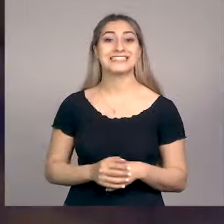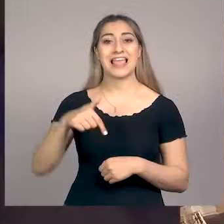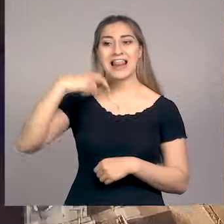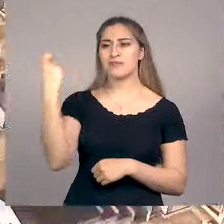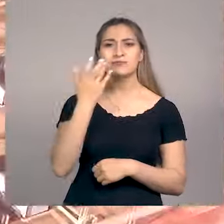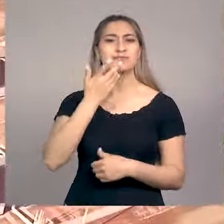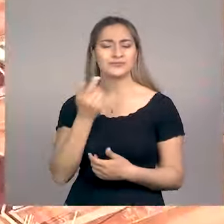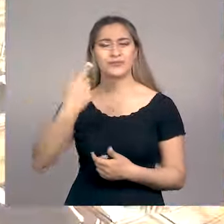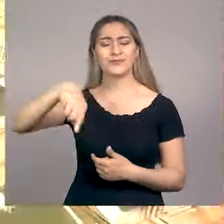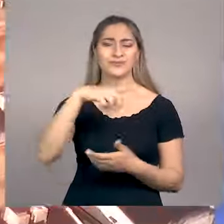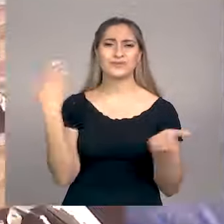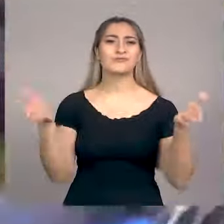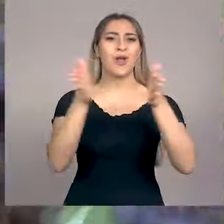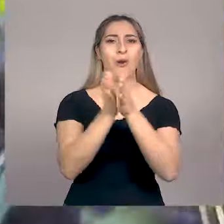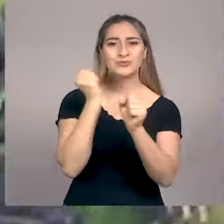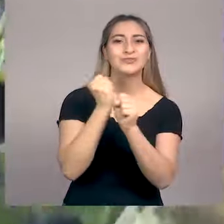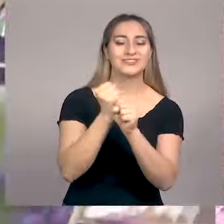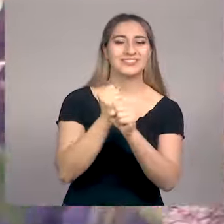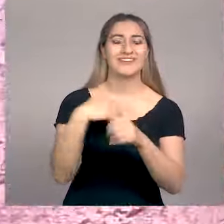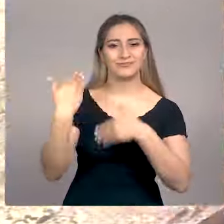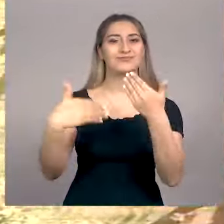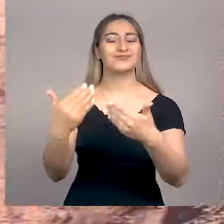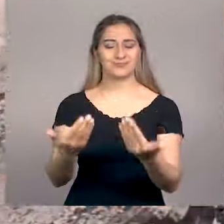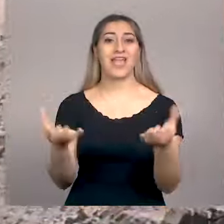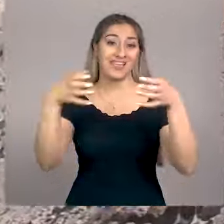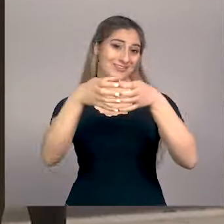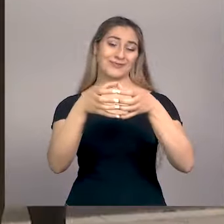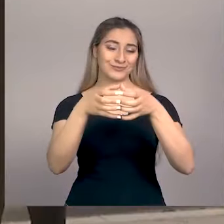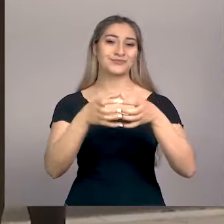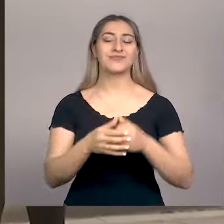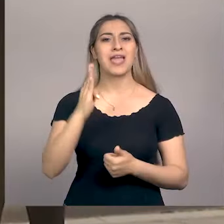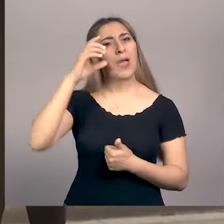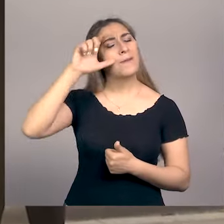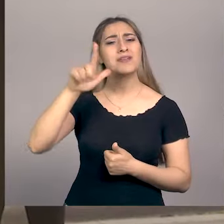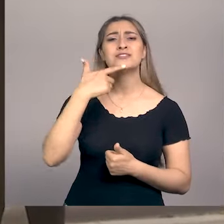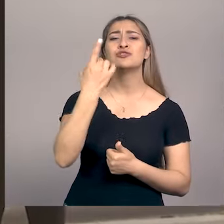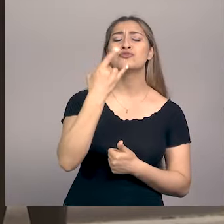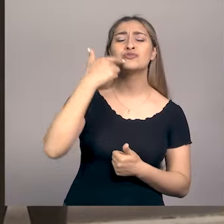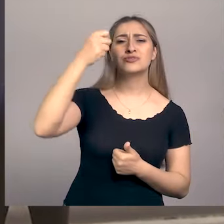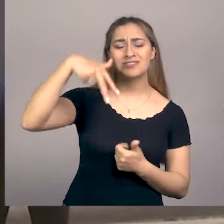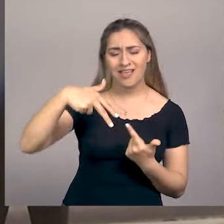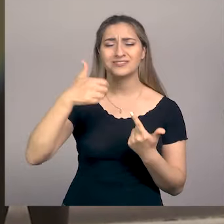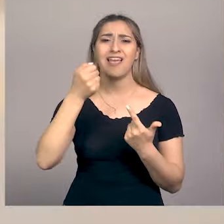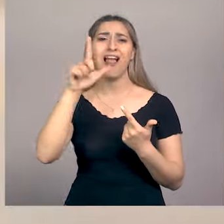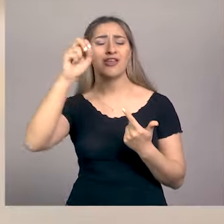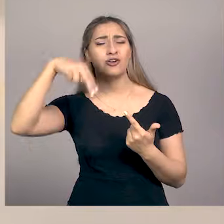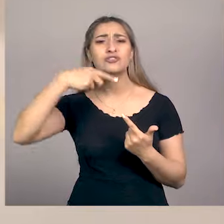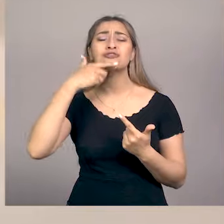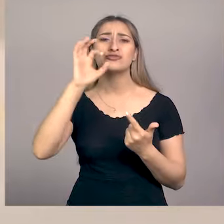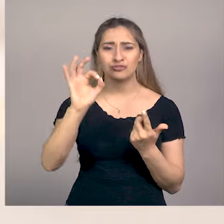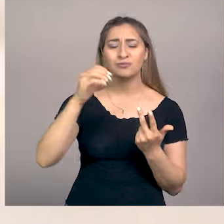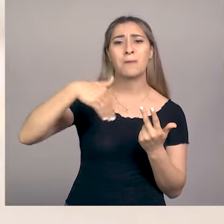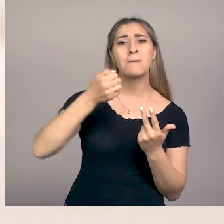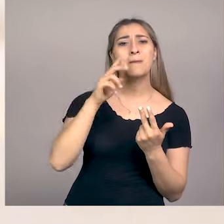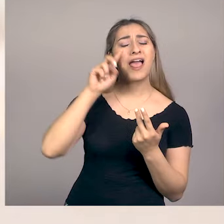queremos la construimos entre todas y todos, en equipo. Pali Benzuzán, Luchi Alonso, Lichi Marín,